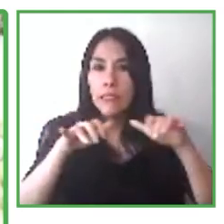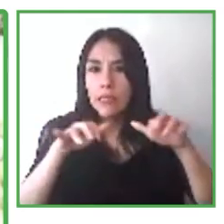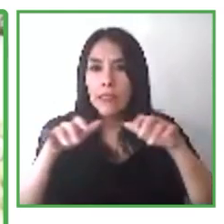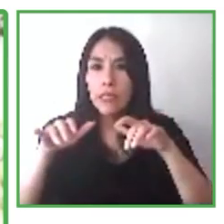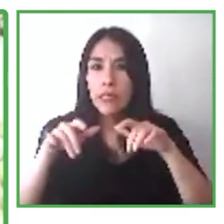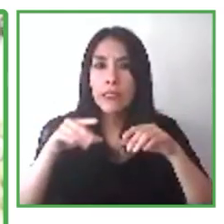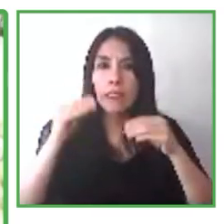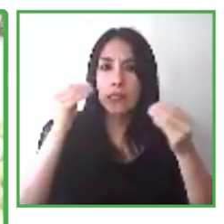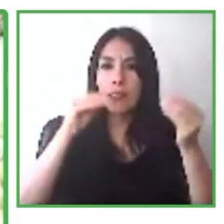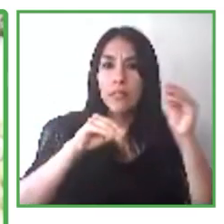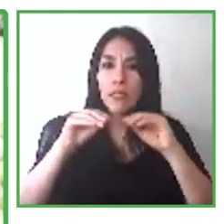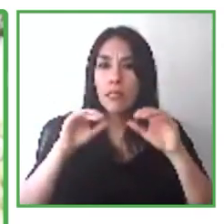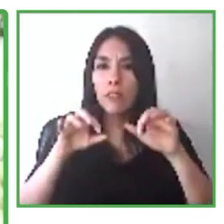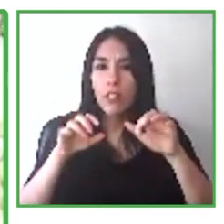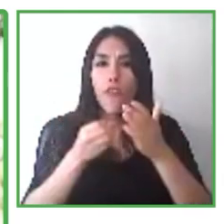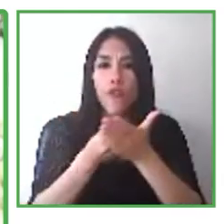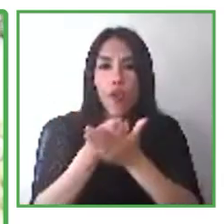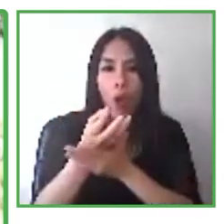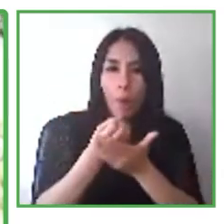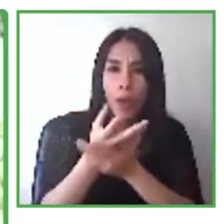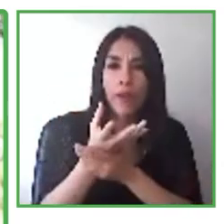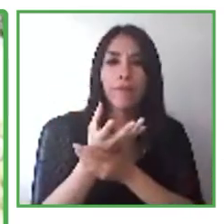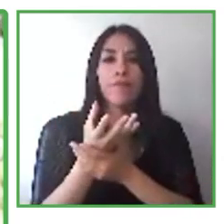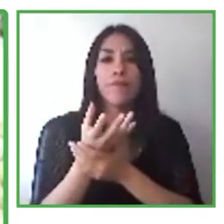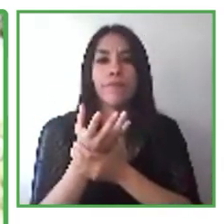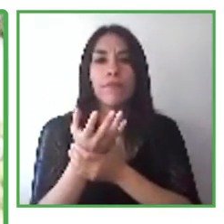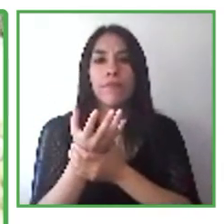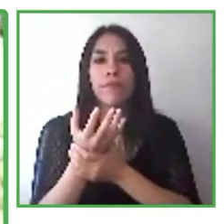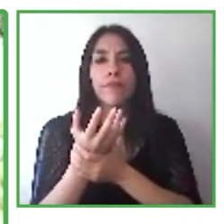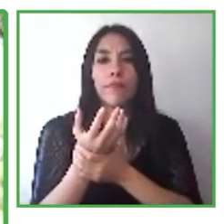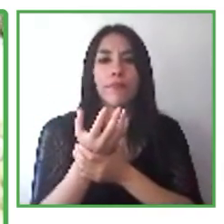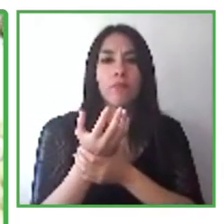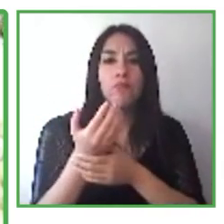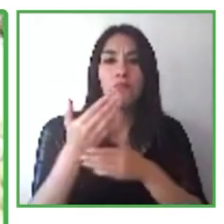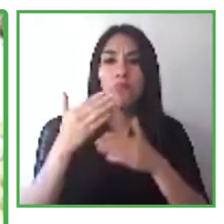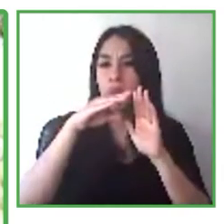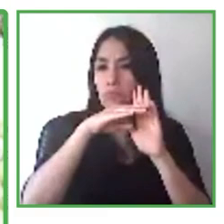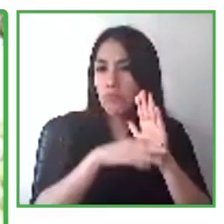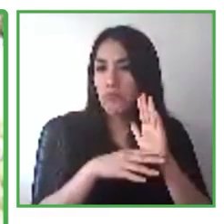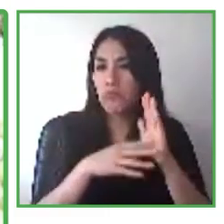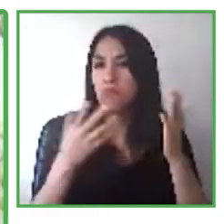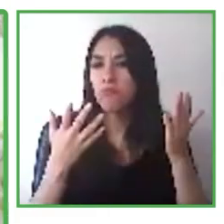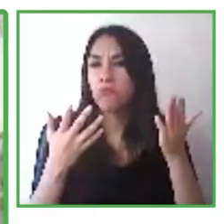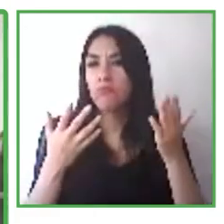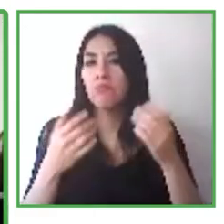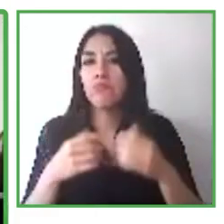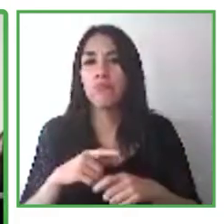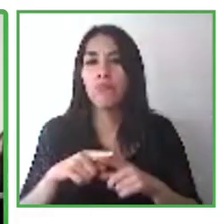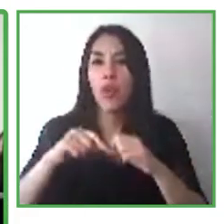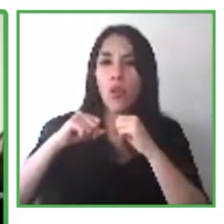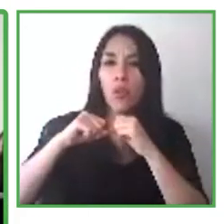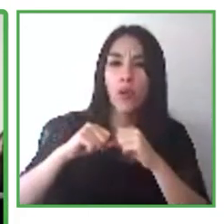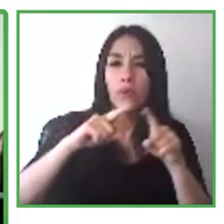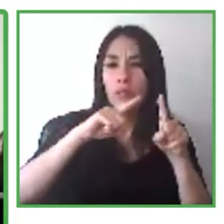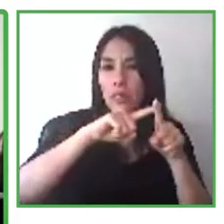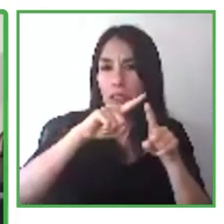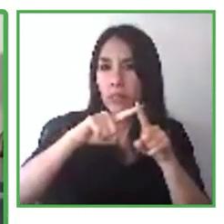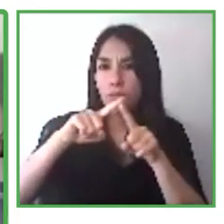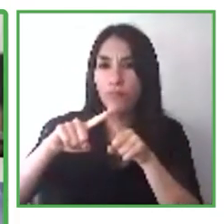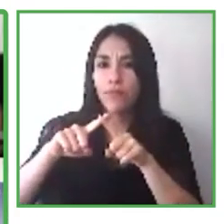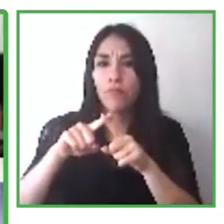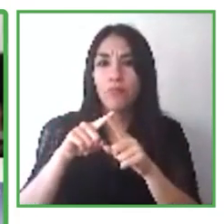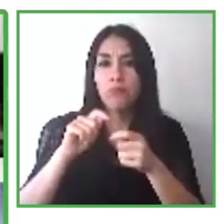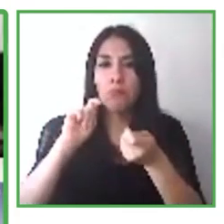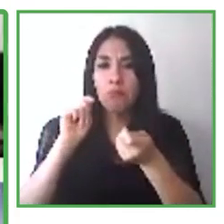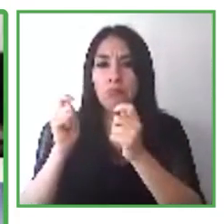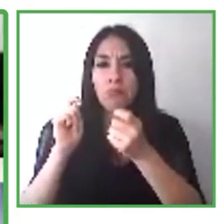avanzado aprendimos cómo descargar antivirus, configurar un poco más el entorno de